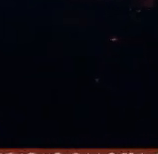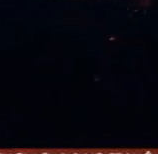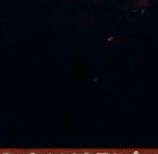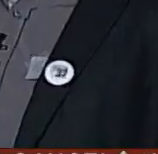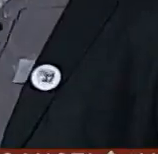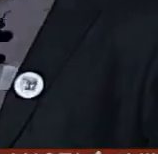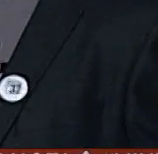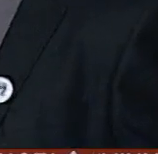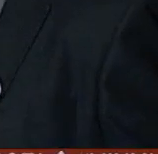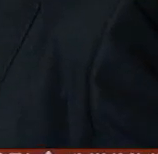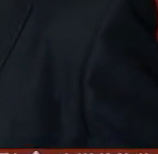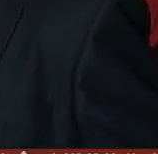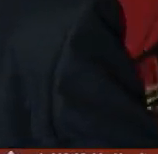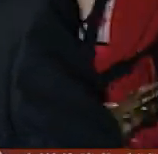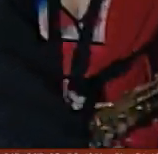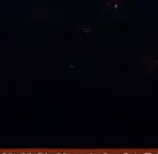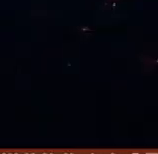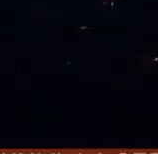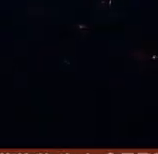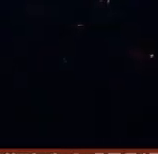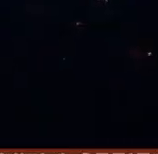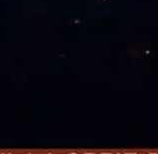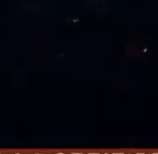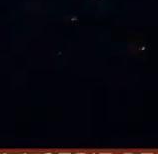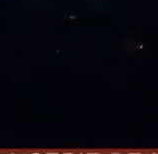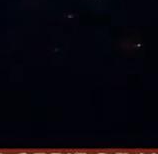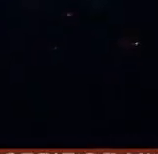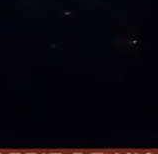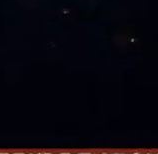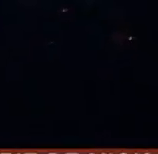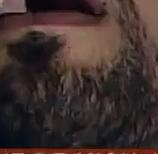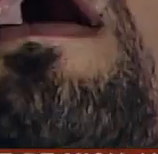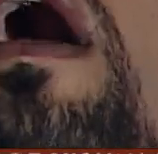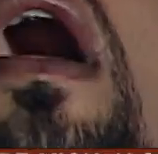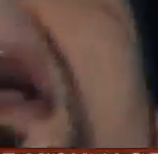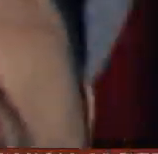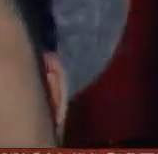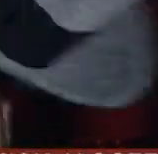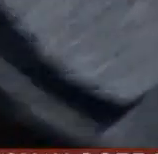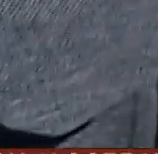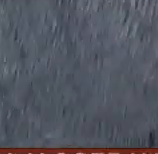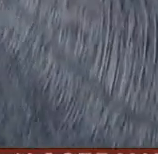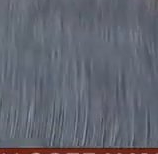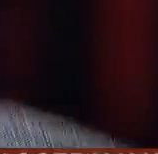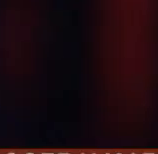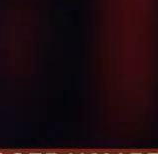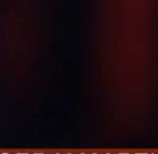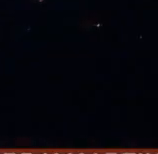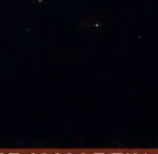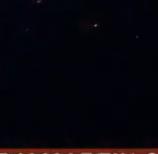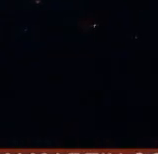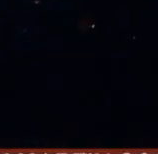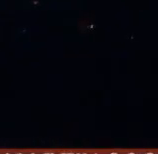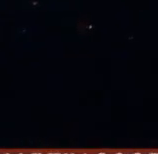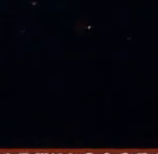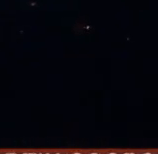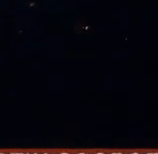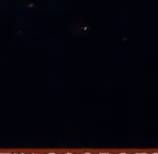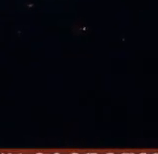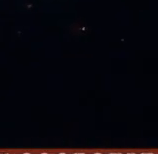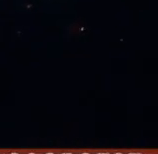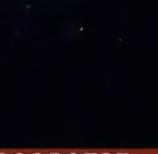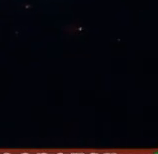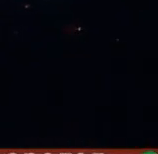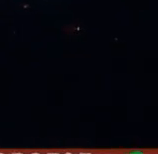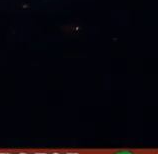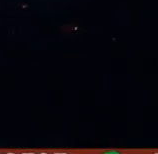mañana el domingo tranquilos entran a la página de Televisión Educativa en la Mediateca en YouTube y